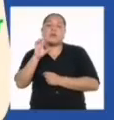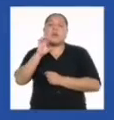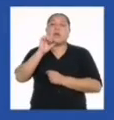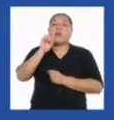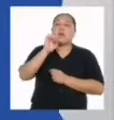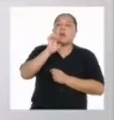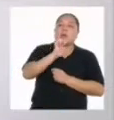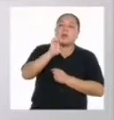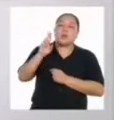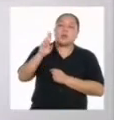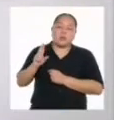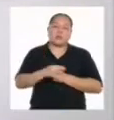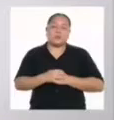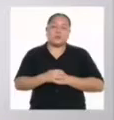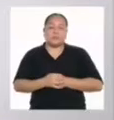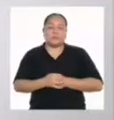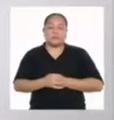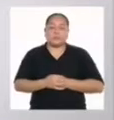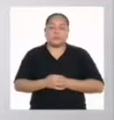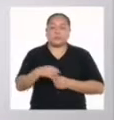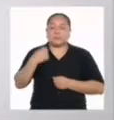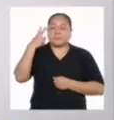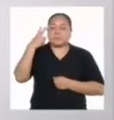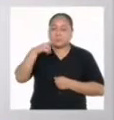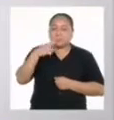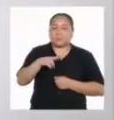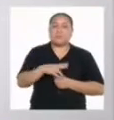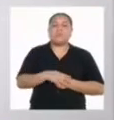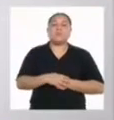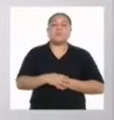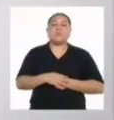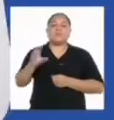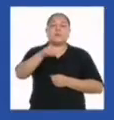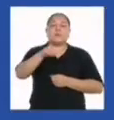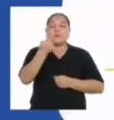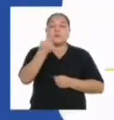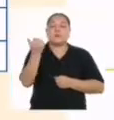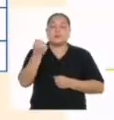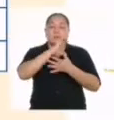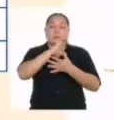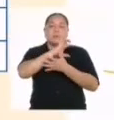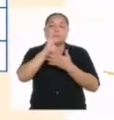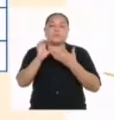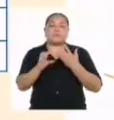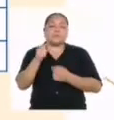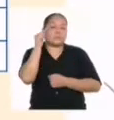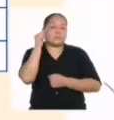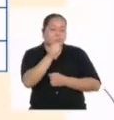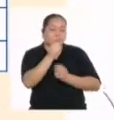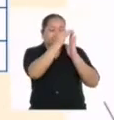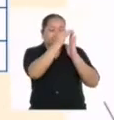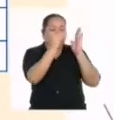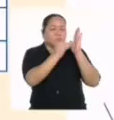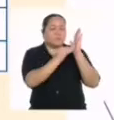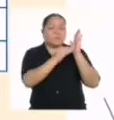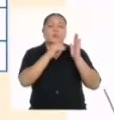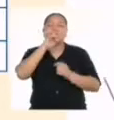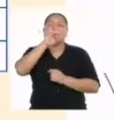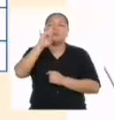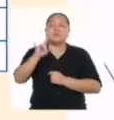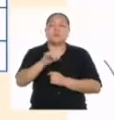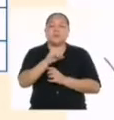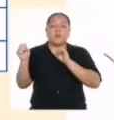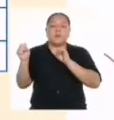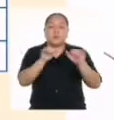aprender. Bien, veamos el siguiente criterio. ¿He utilizado sinónimos y